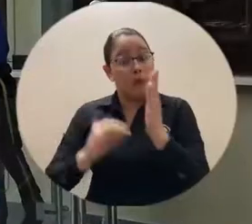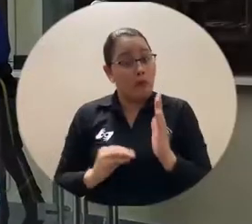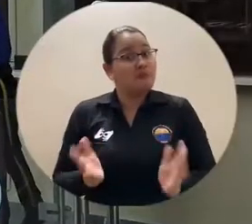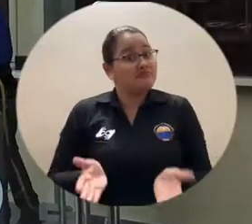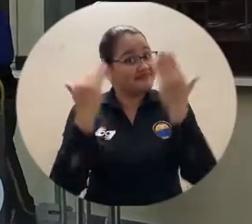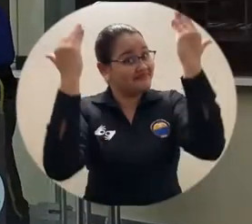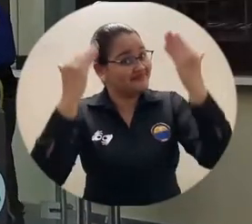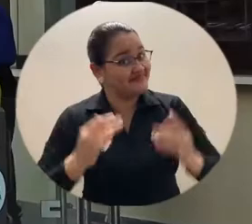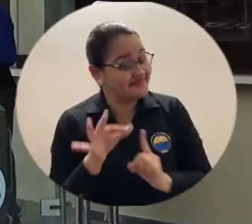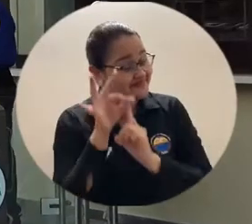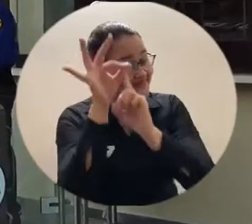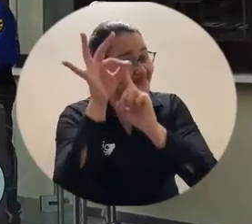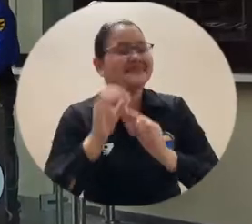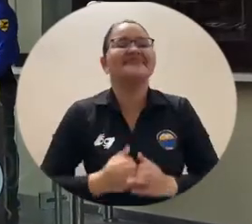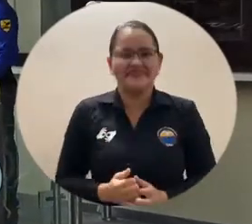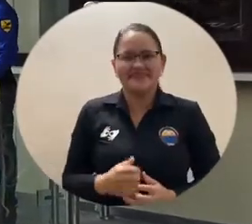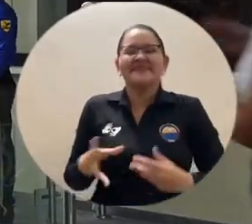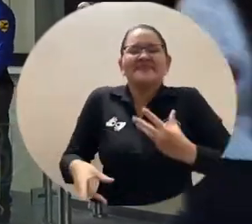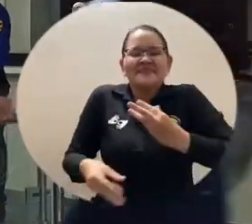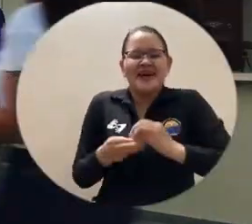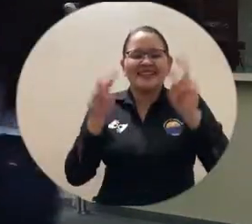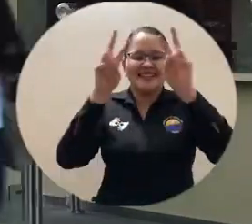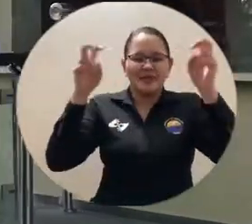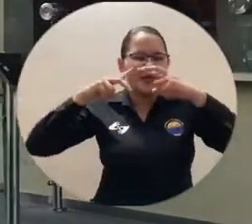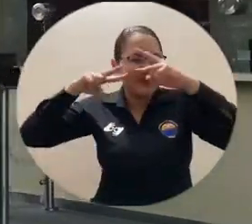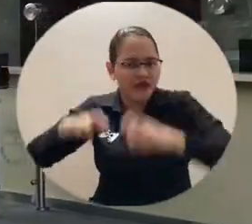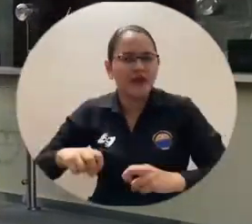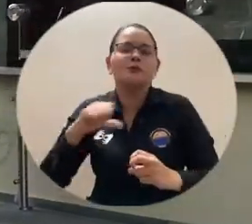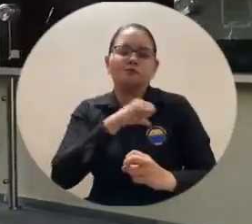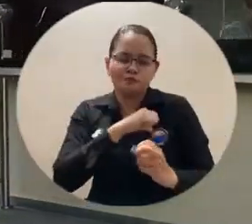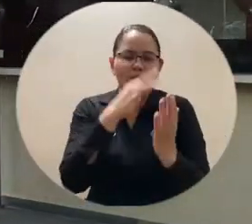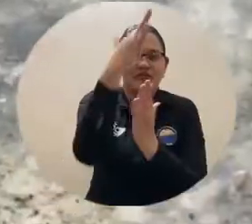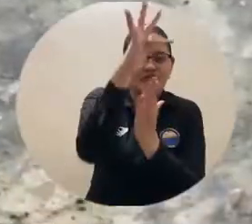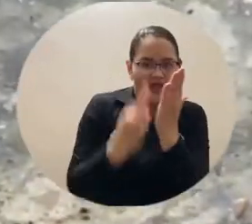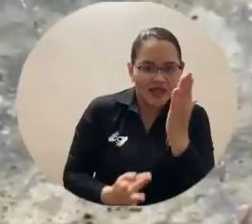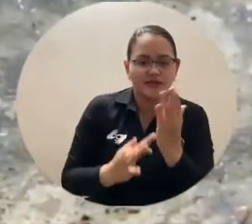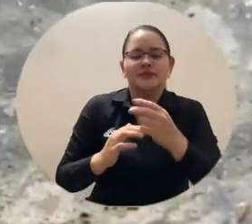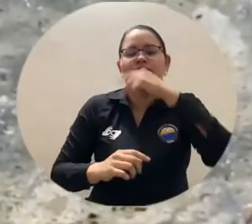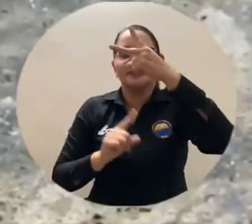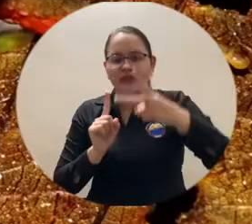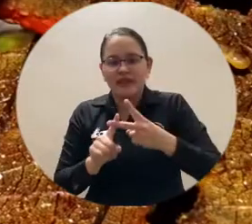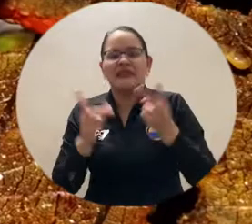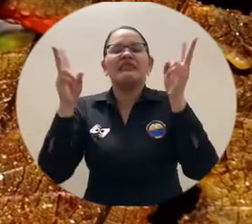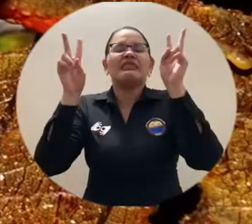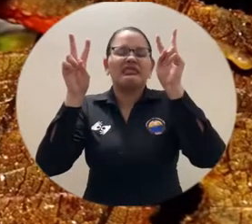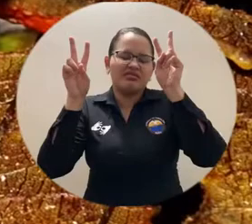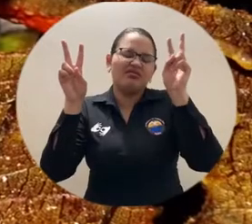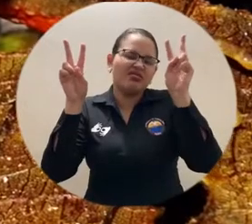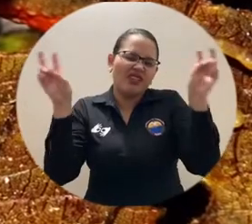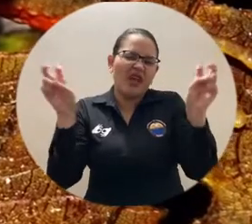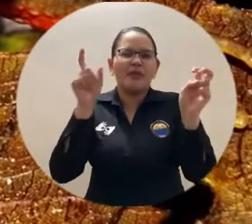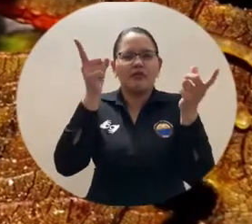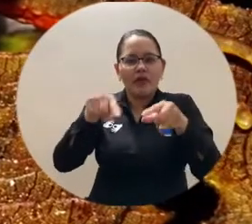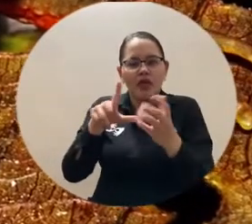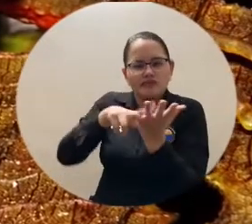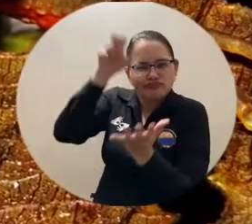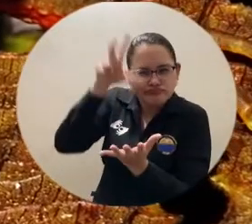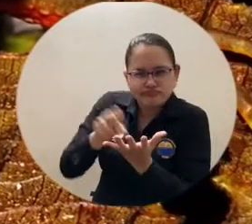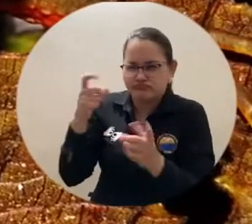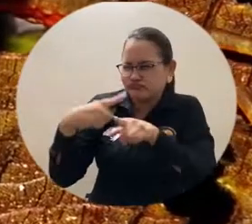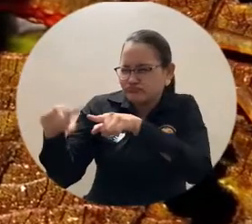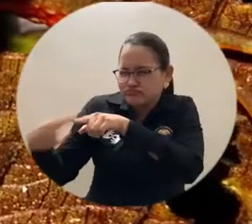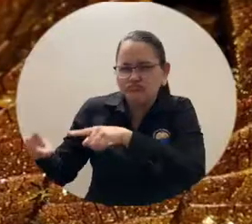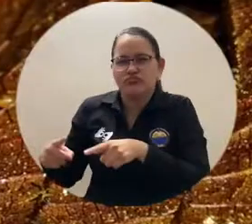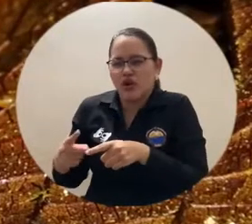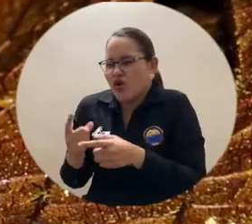investigaciones es una tesis de grado e hizo un compendio de todos los renacuajos y se describieron dos de las especies que se encuentran en la Sierra